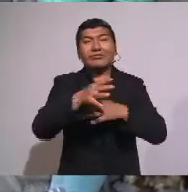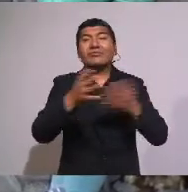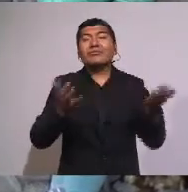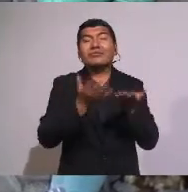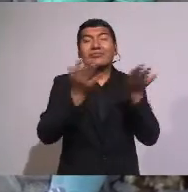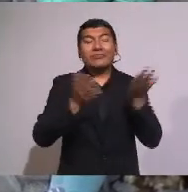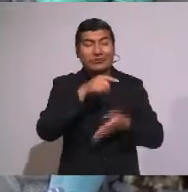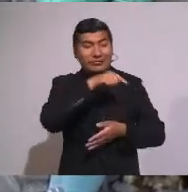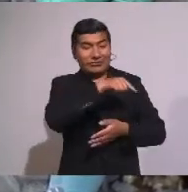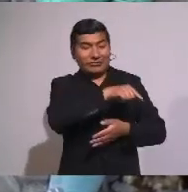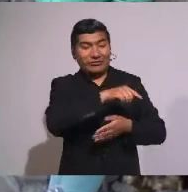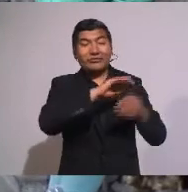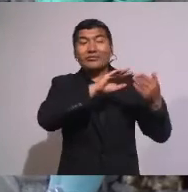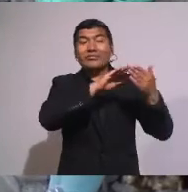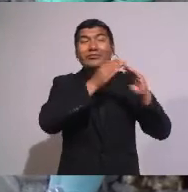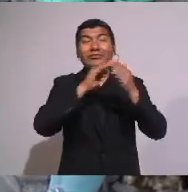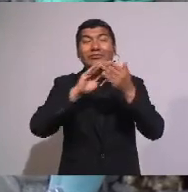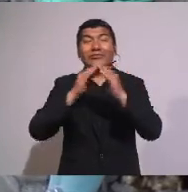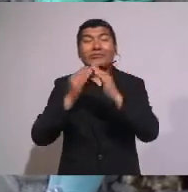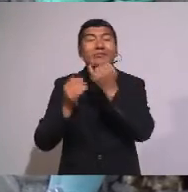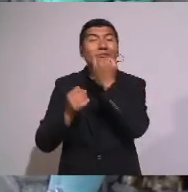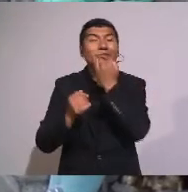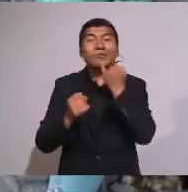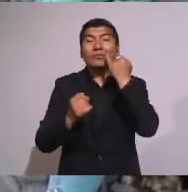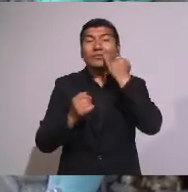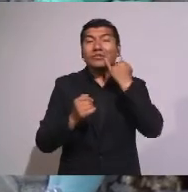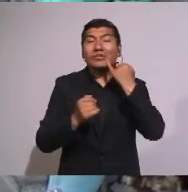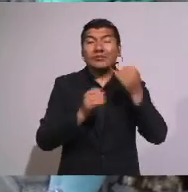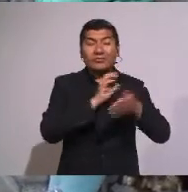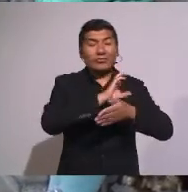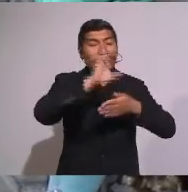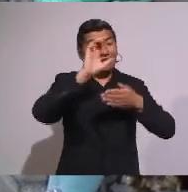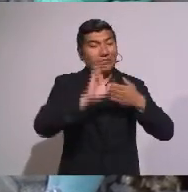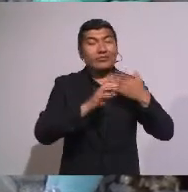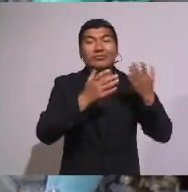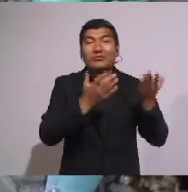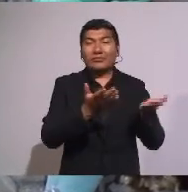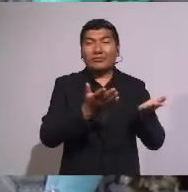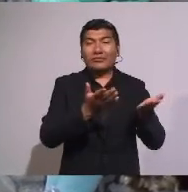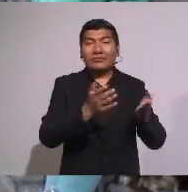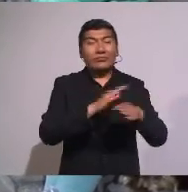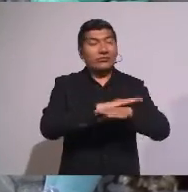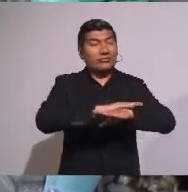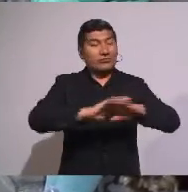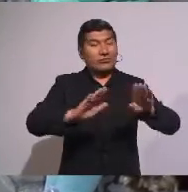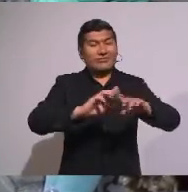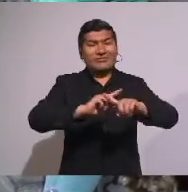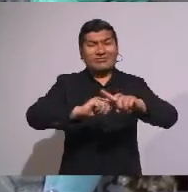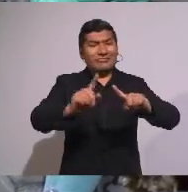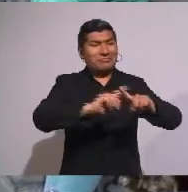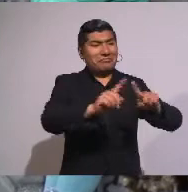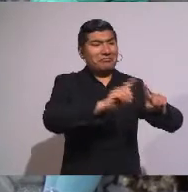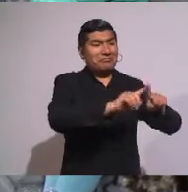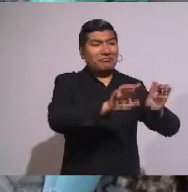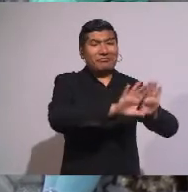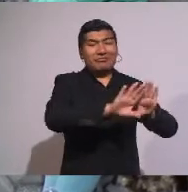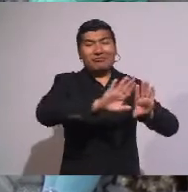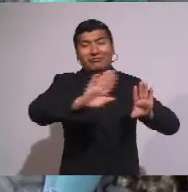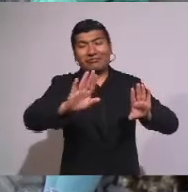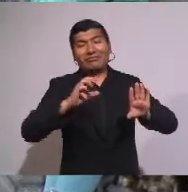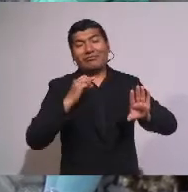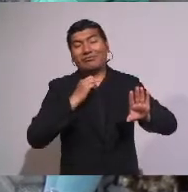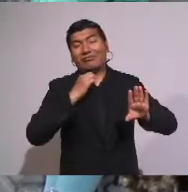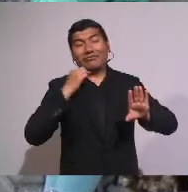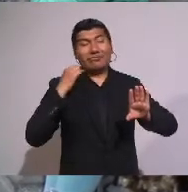estaba el pueblo de Israel Completo Sin hacer distinción De sacerdotes